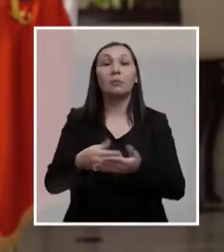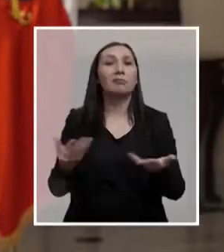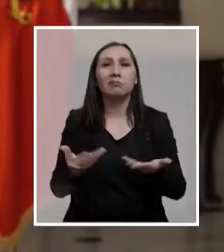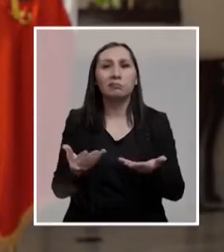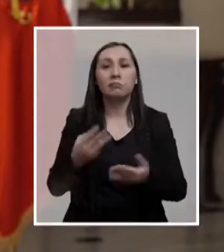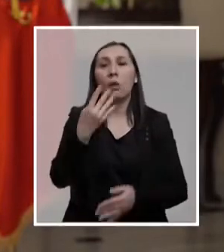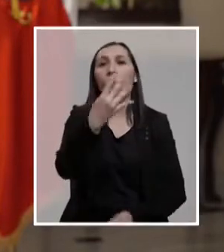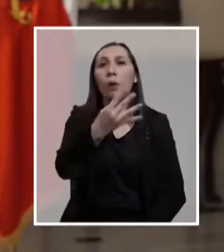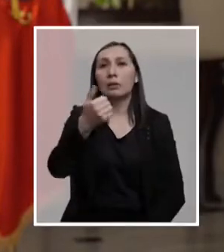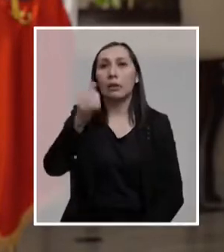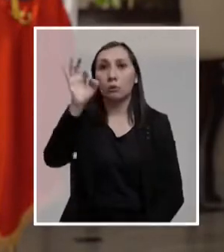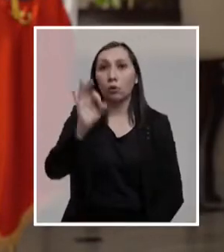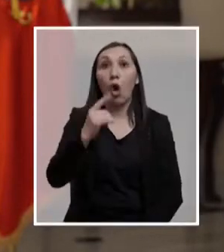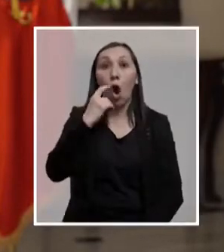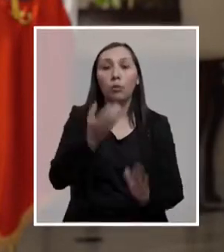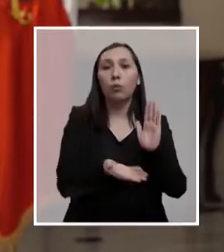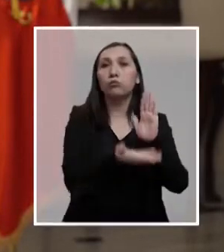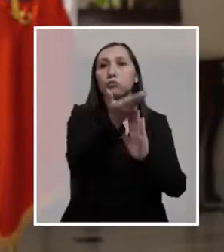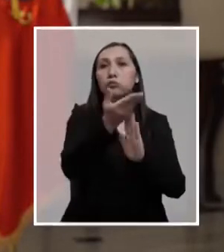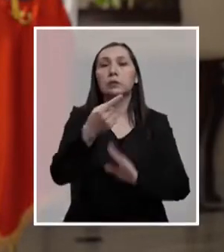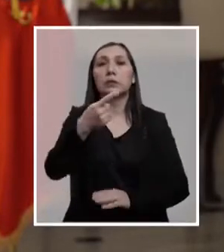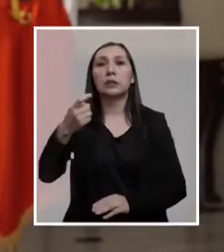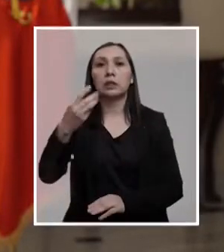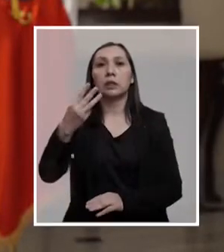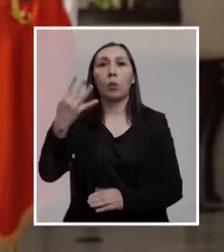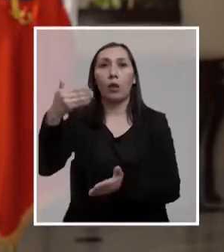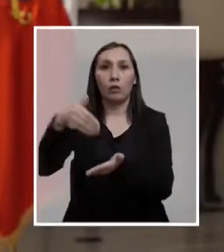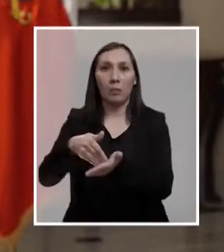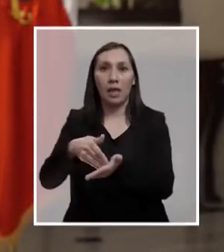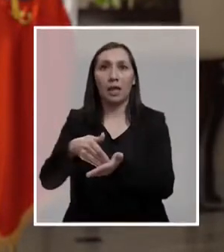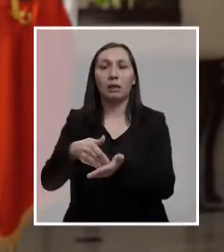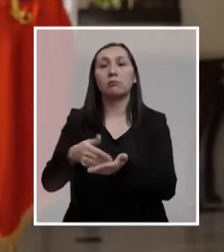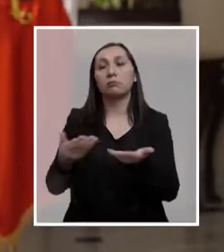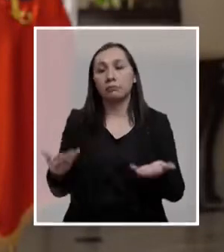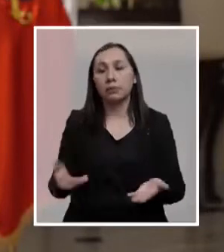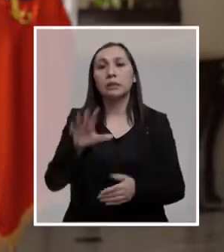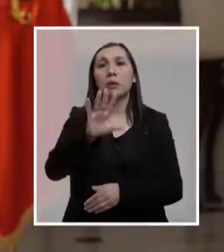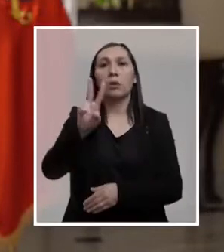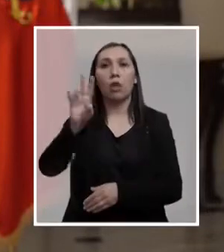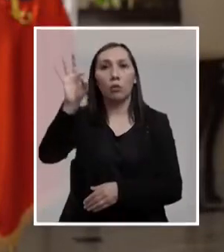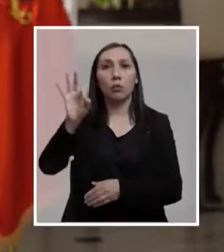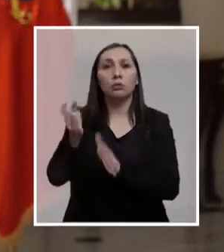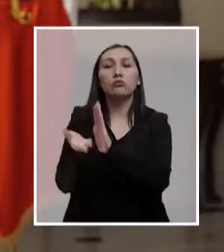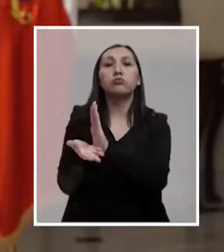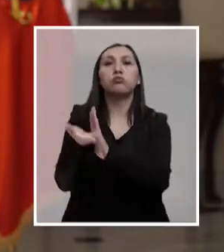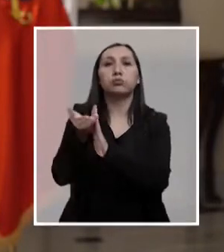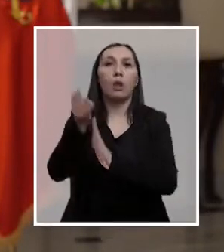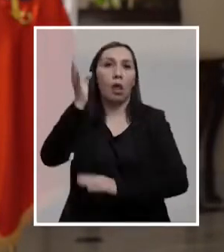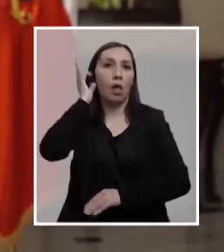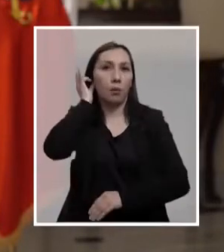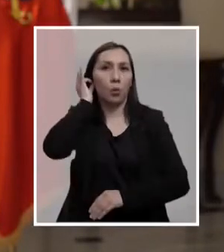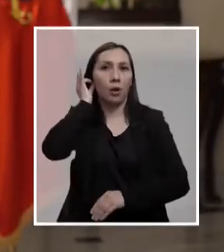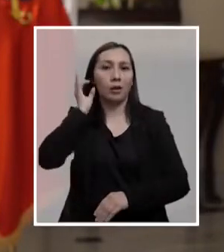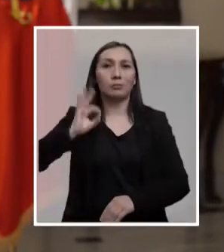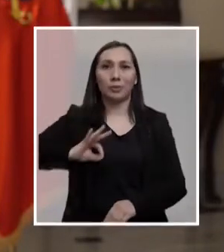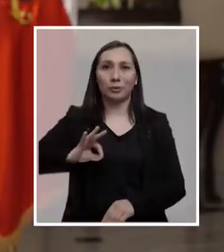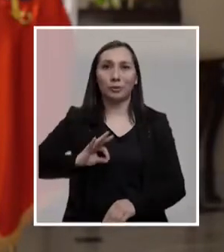46% para el hombre, y 134 mil pesos, o sea un 52% más para la mujer.